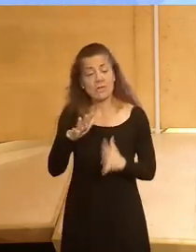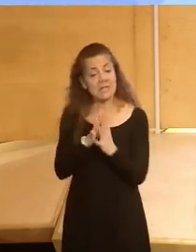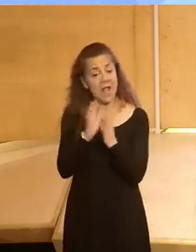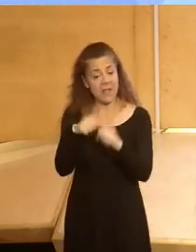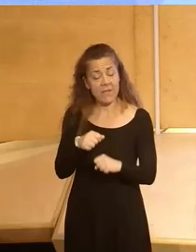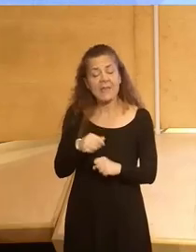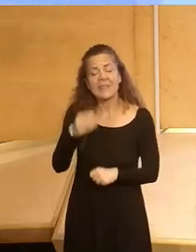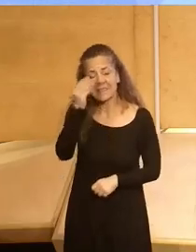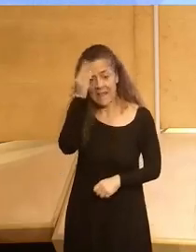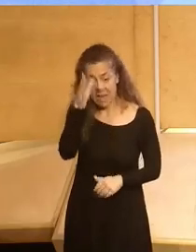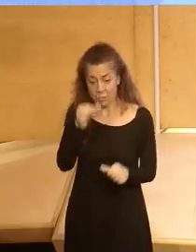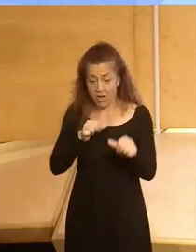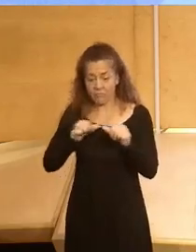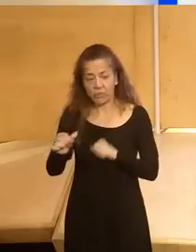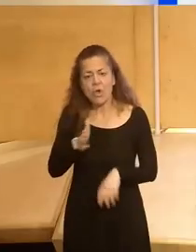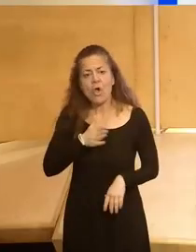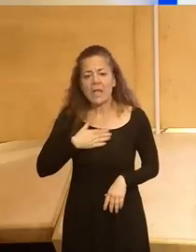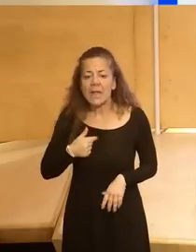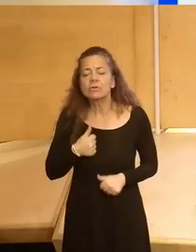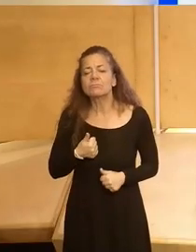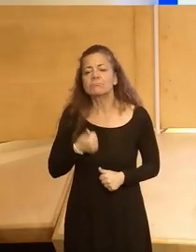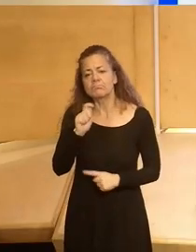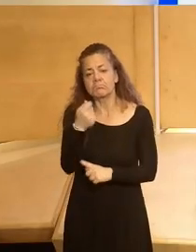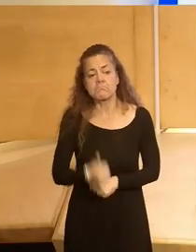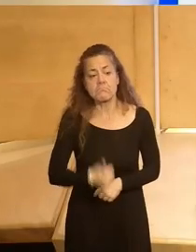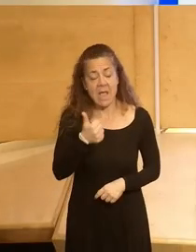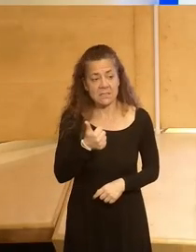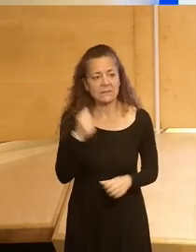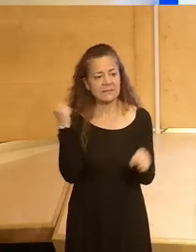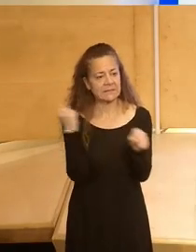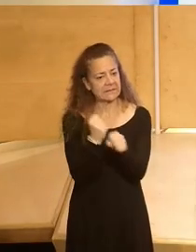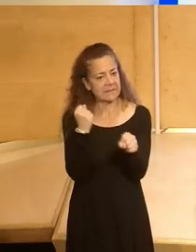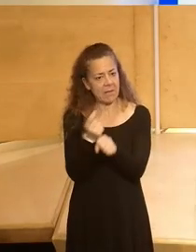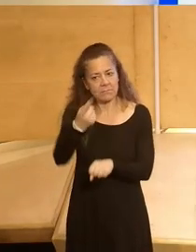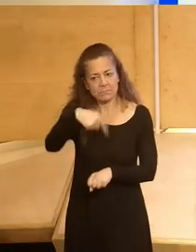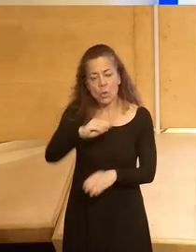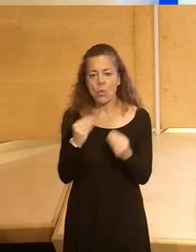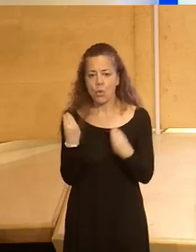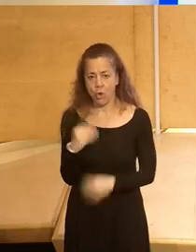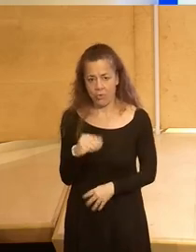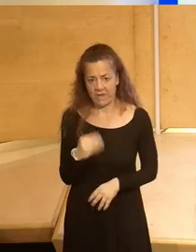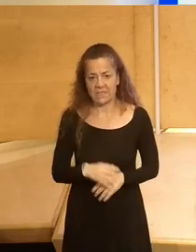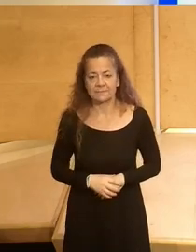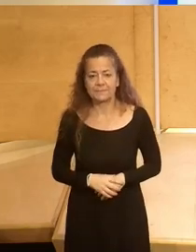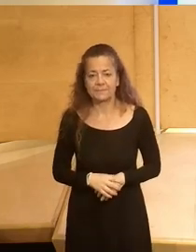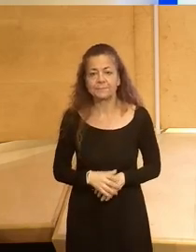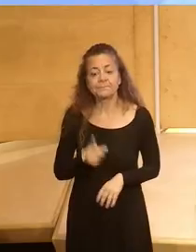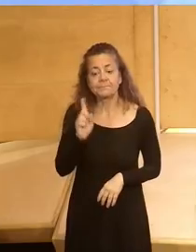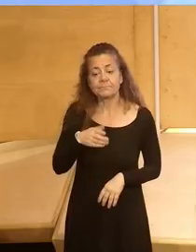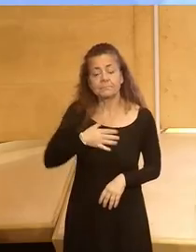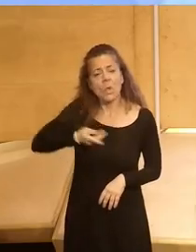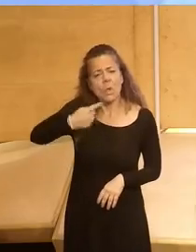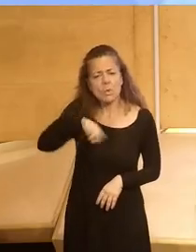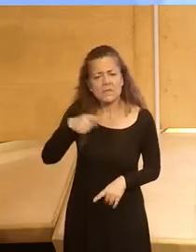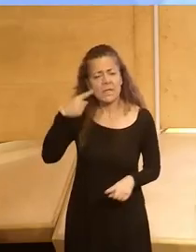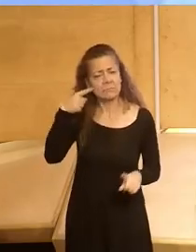Talento para el Futuro queremos ir un pasito más allá y trabajar con los jóvenes. Y, de hecho, nuestra